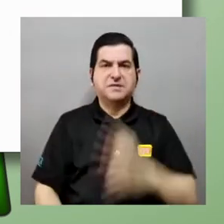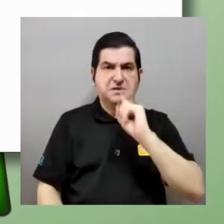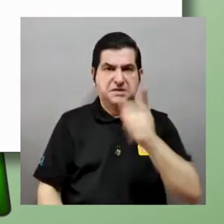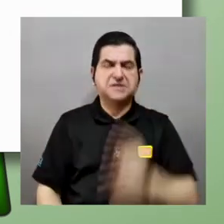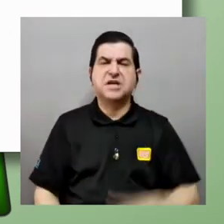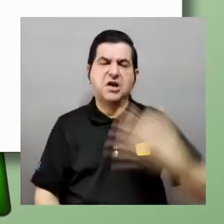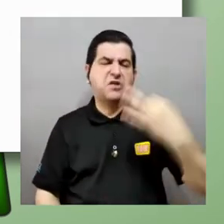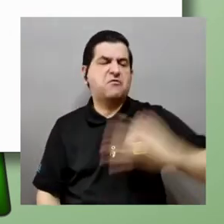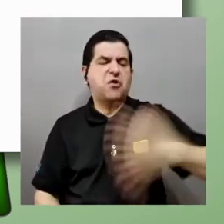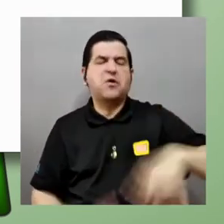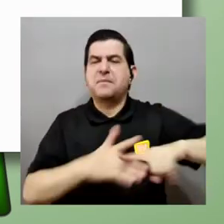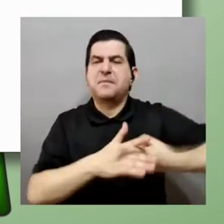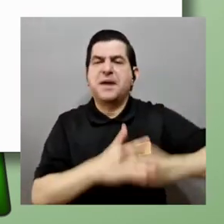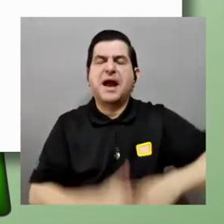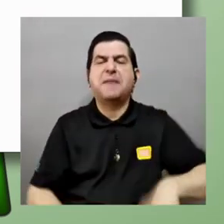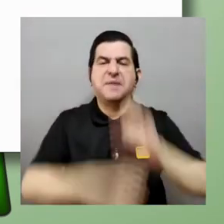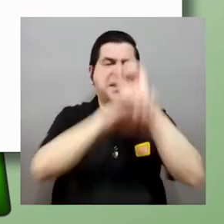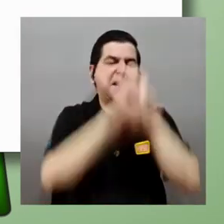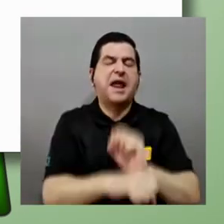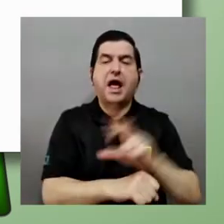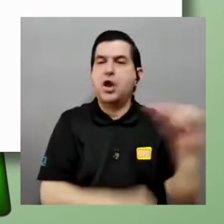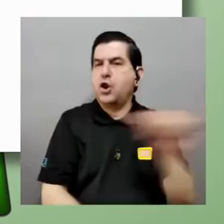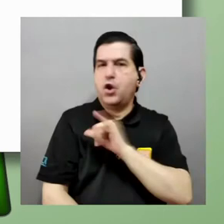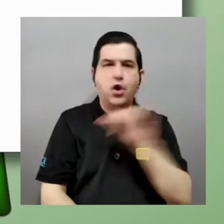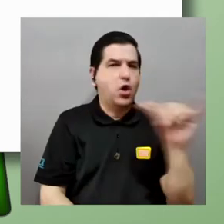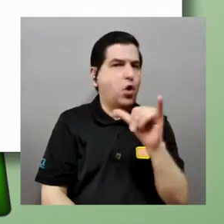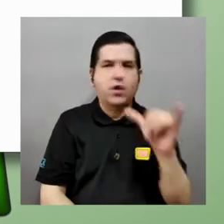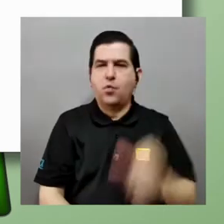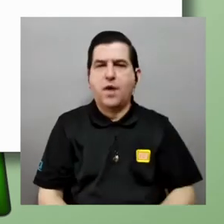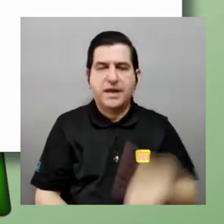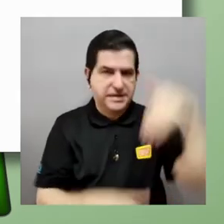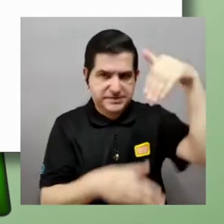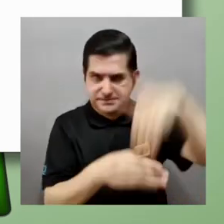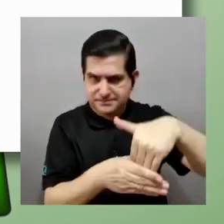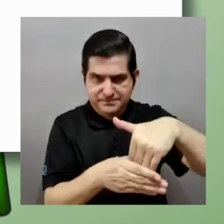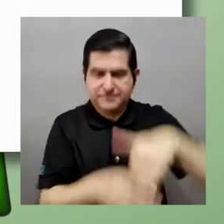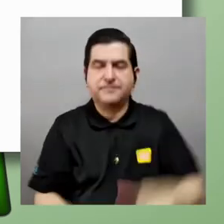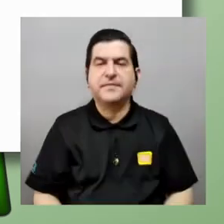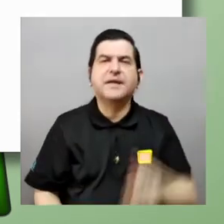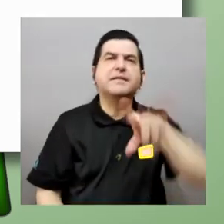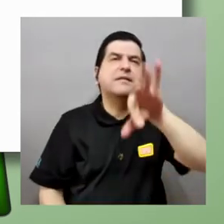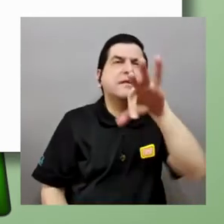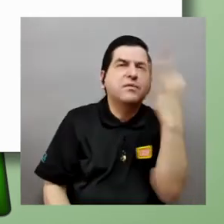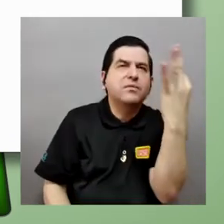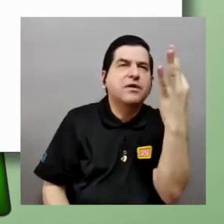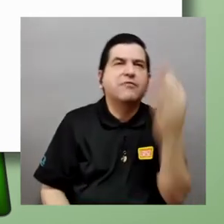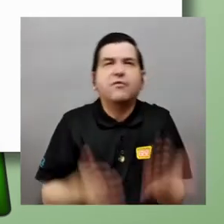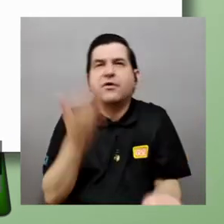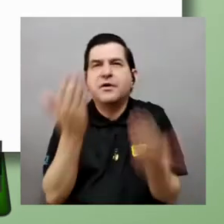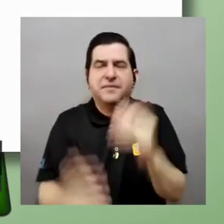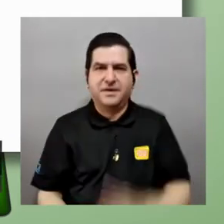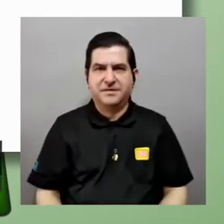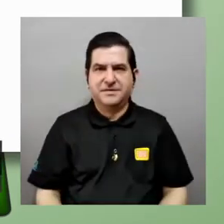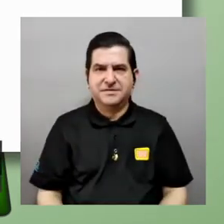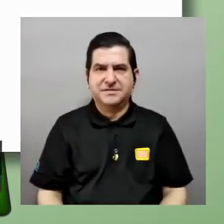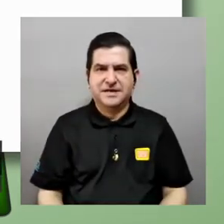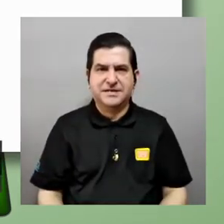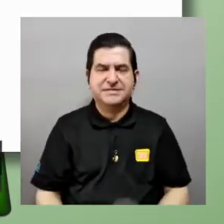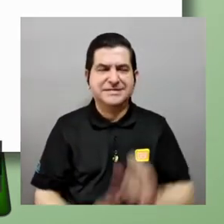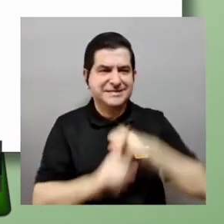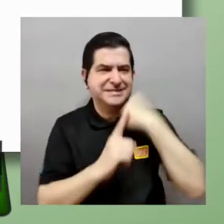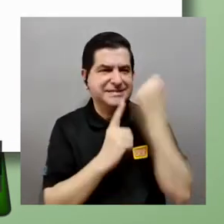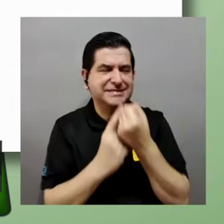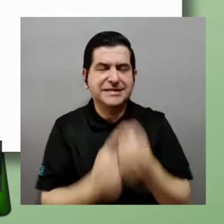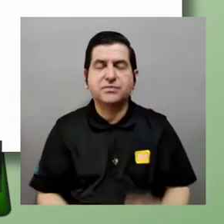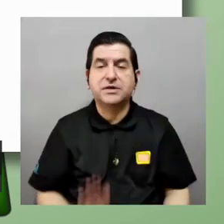tema decir que los formalismos de la mecánica clásica no son iguales entre sí y esto de alguna manera pone